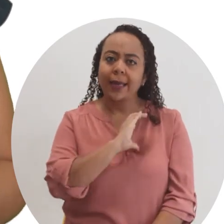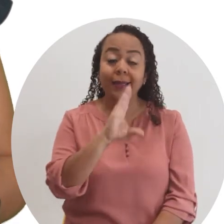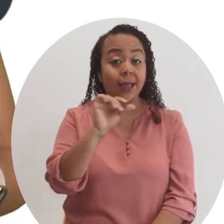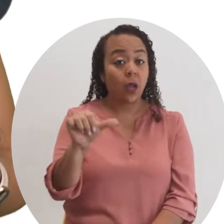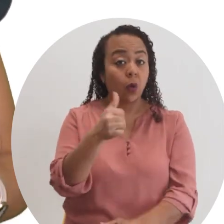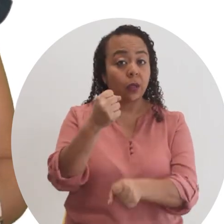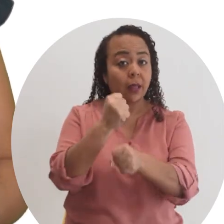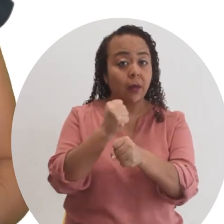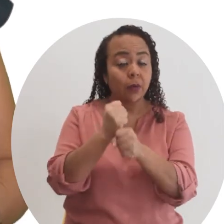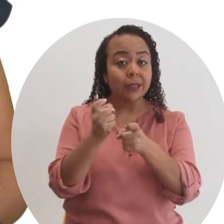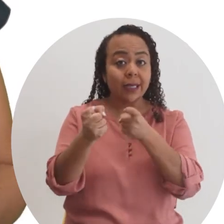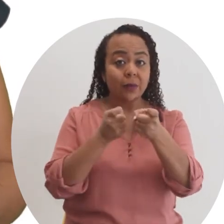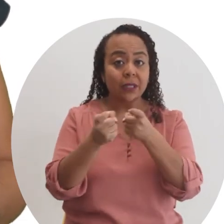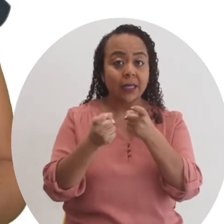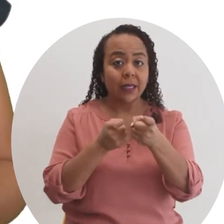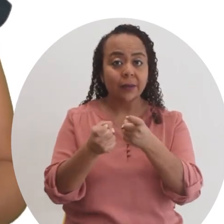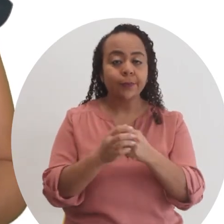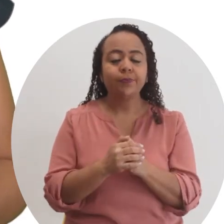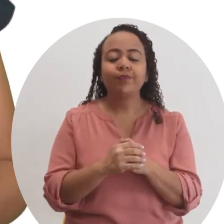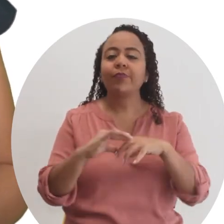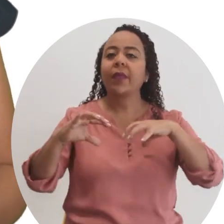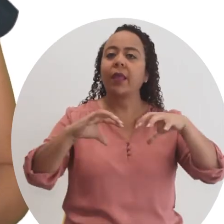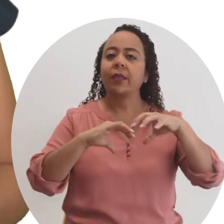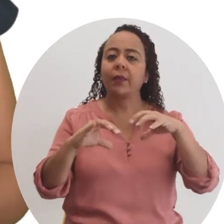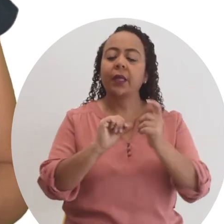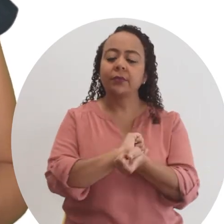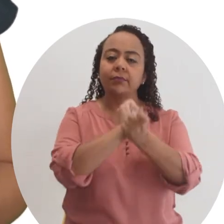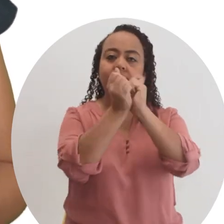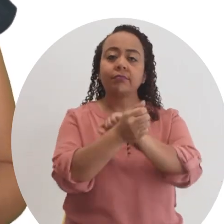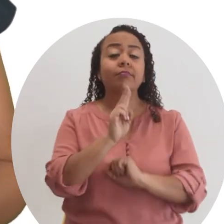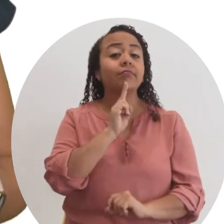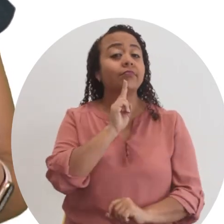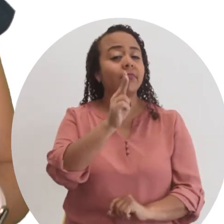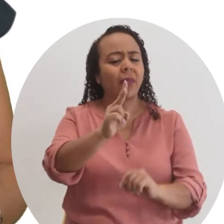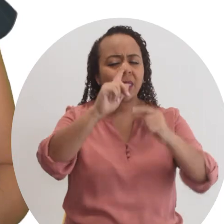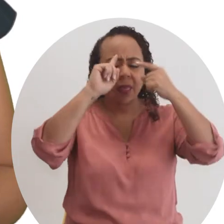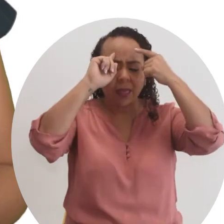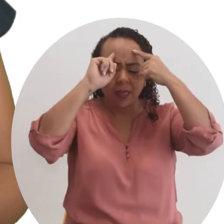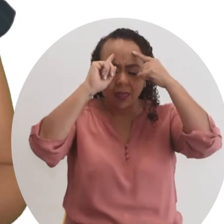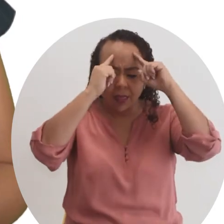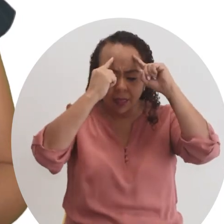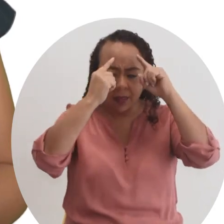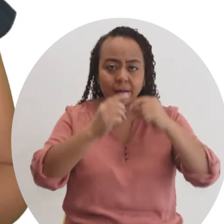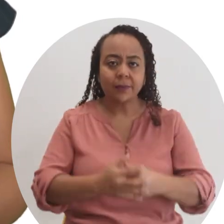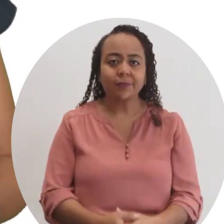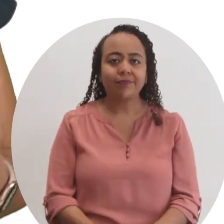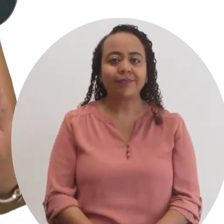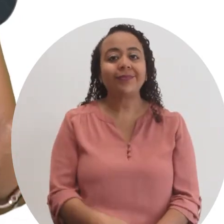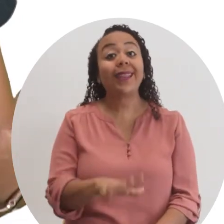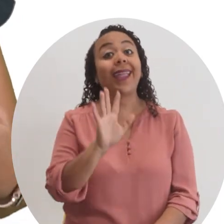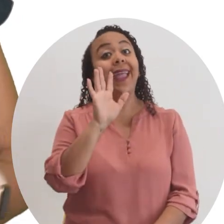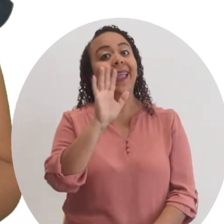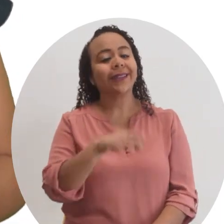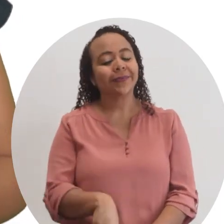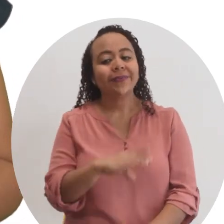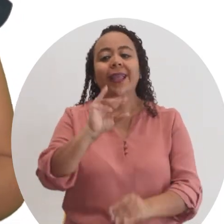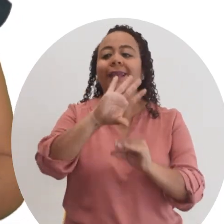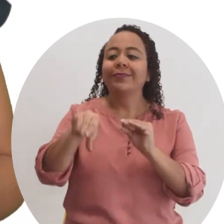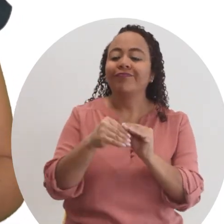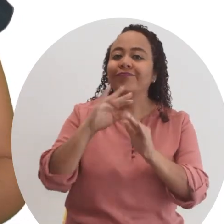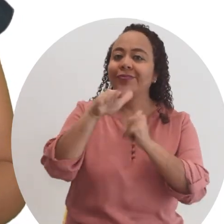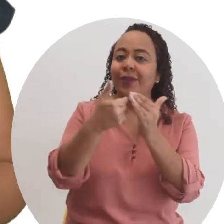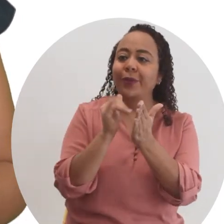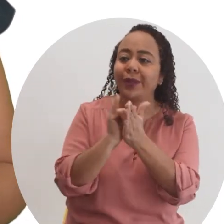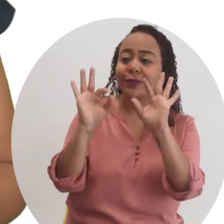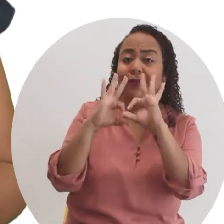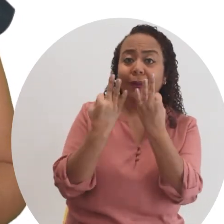calidad y otras labores administrativas, son actividades que se convierten en verdaderos dolores de cabeza. Ah, y si sumamos